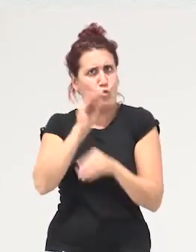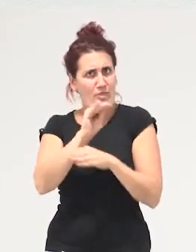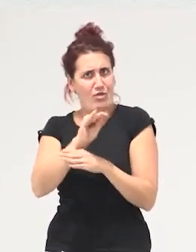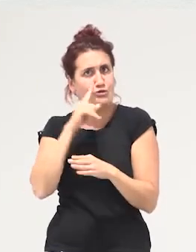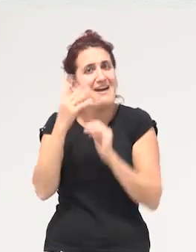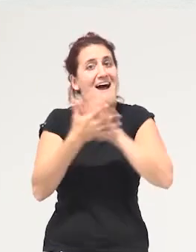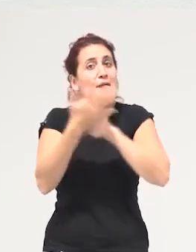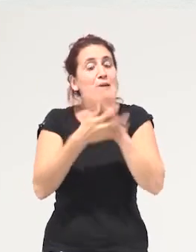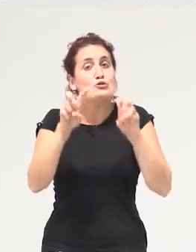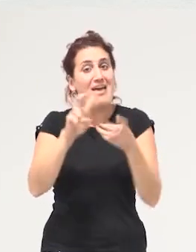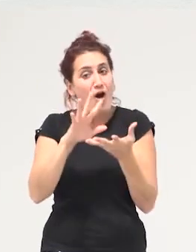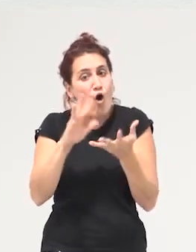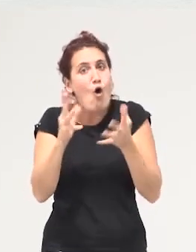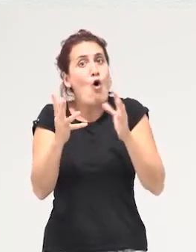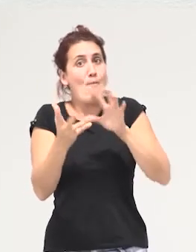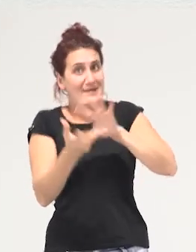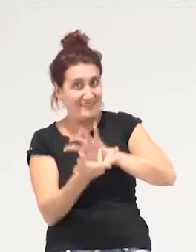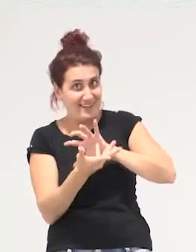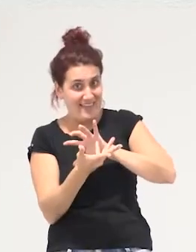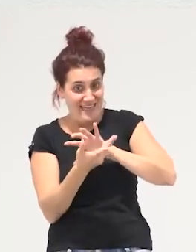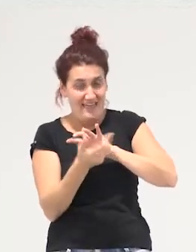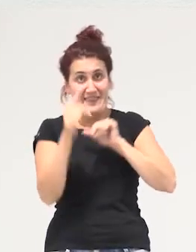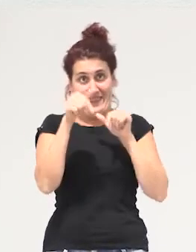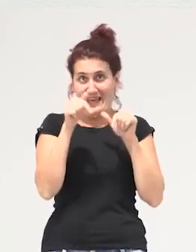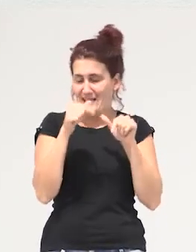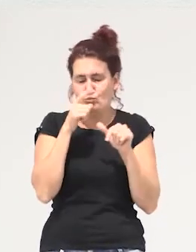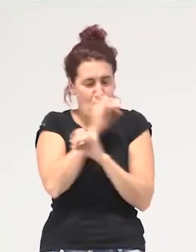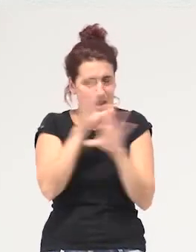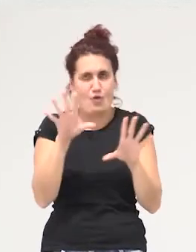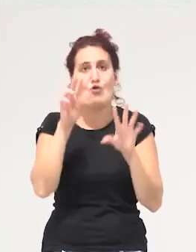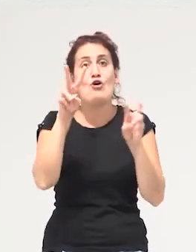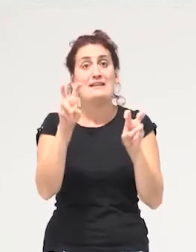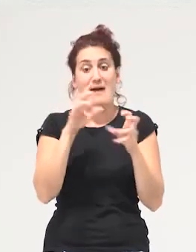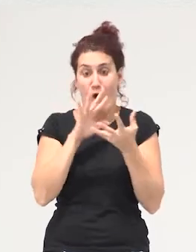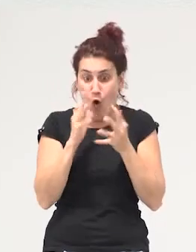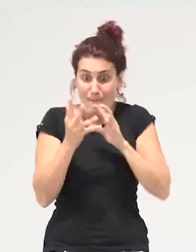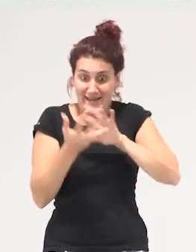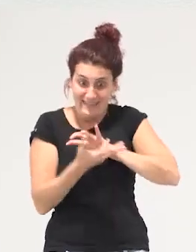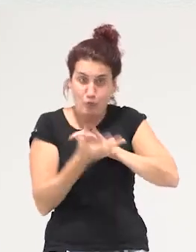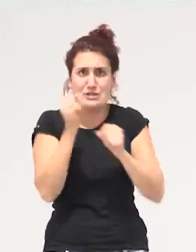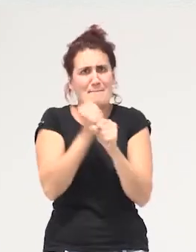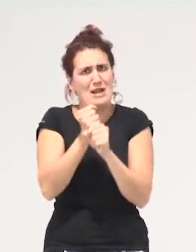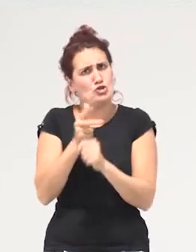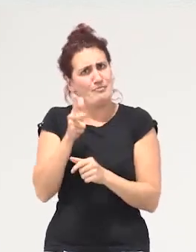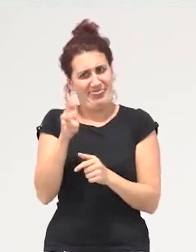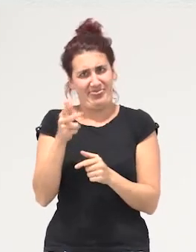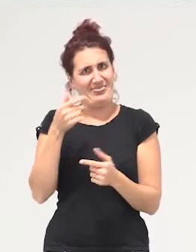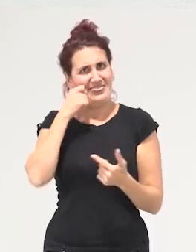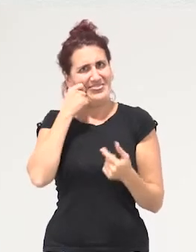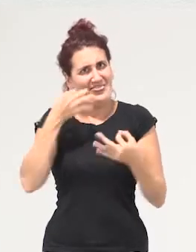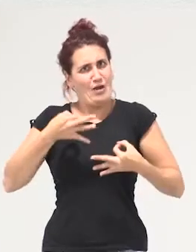convertir por ejemplo de aquí una derivación clarísima es lo de convirtamos en empleos dignos un montón de